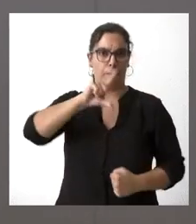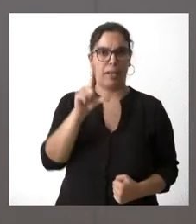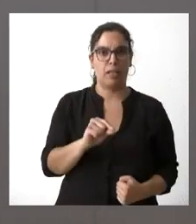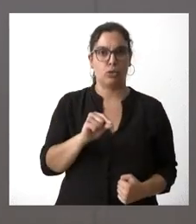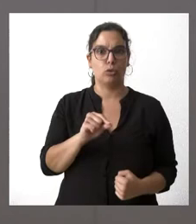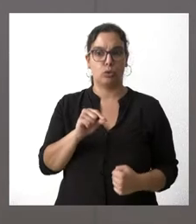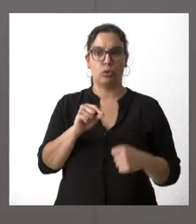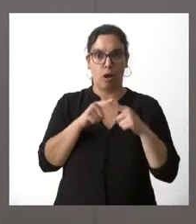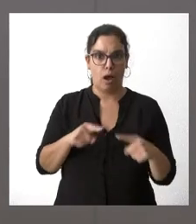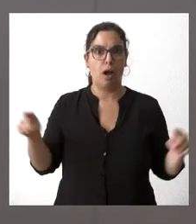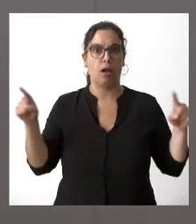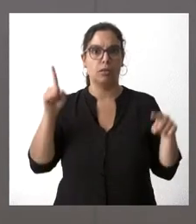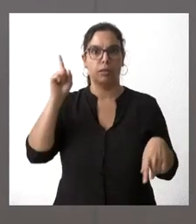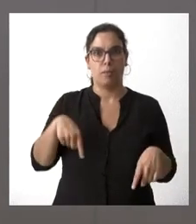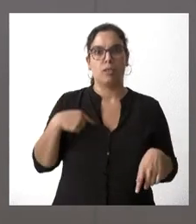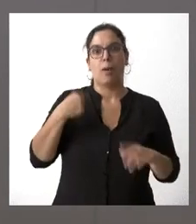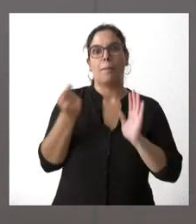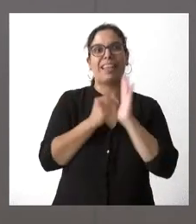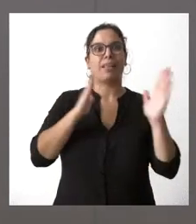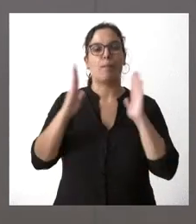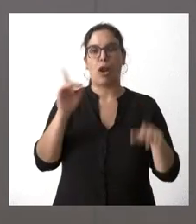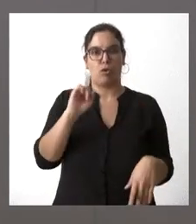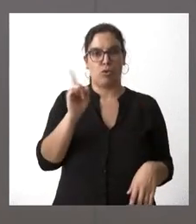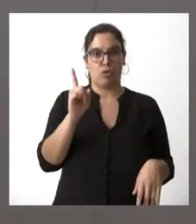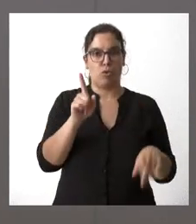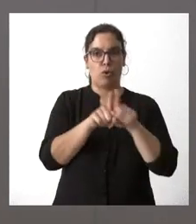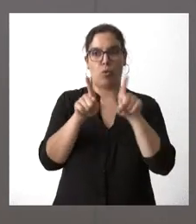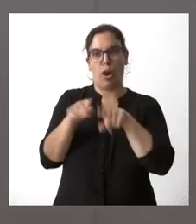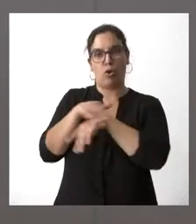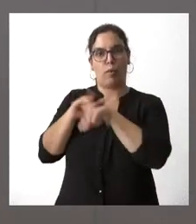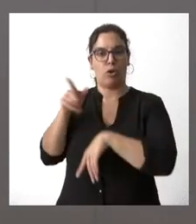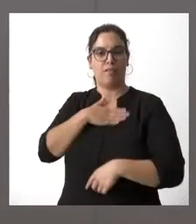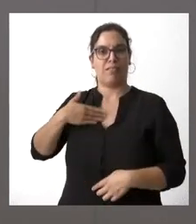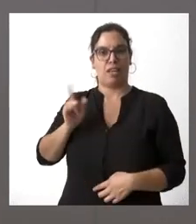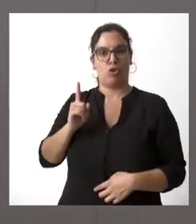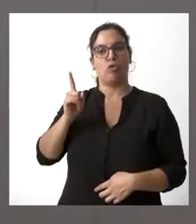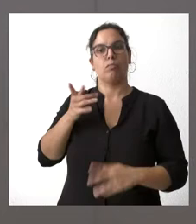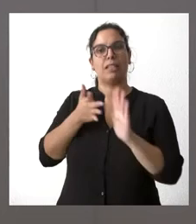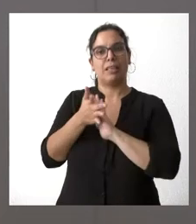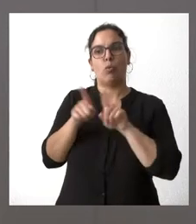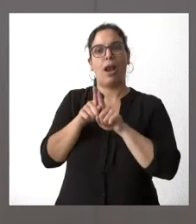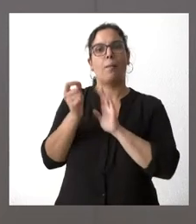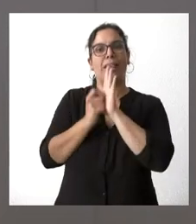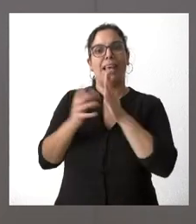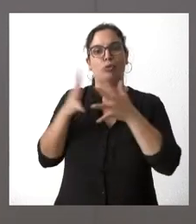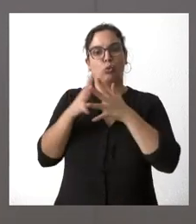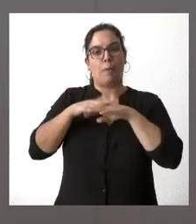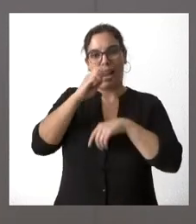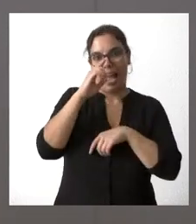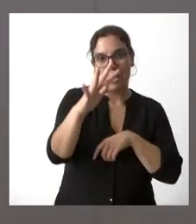durante mucho tiempo. Esta no es una medida temporal como la que plantea el Gobierno sino estructural para los próximos años.